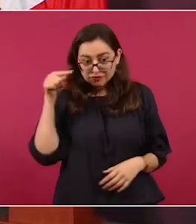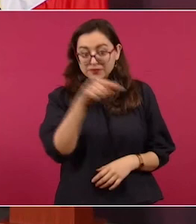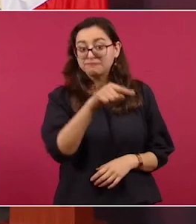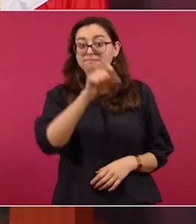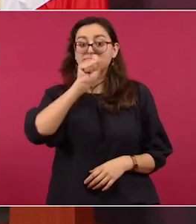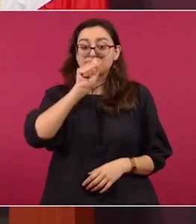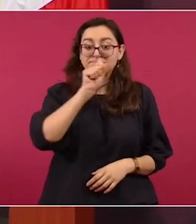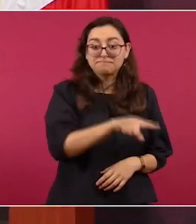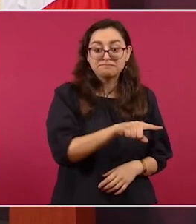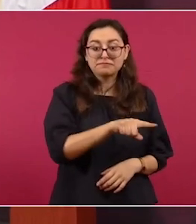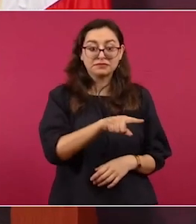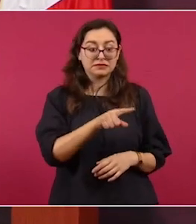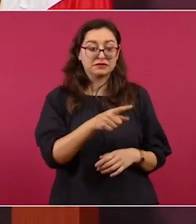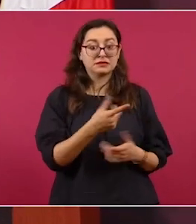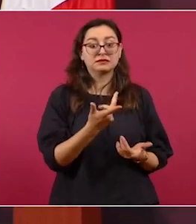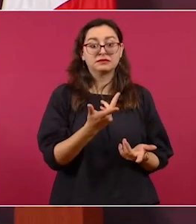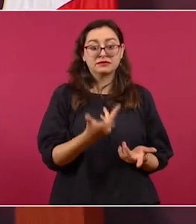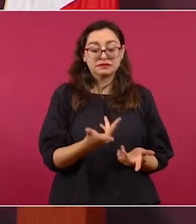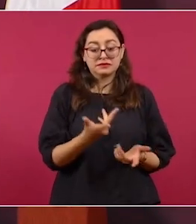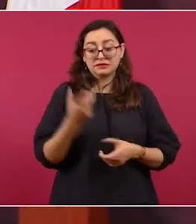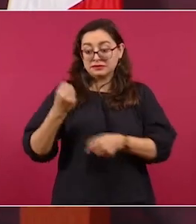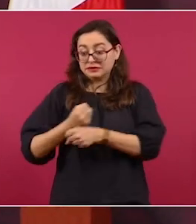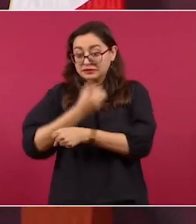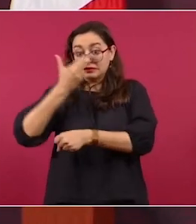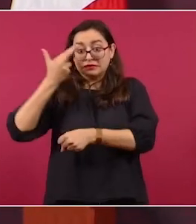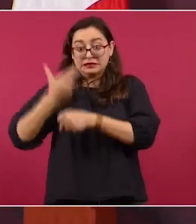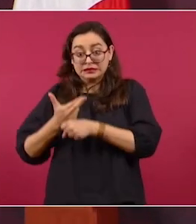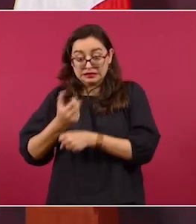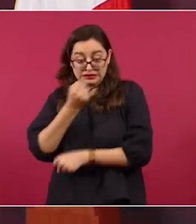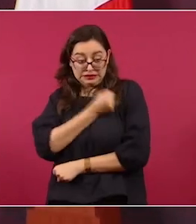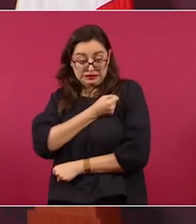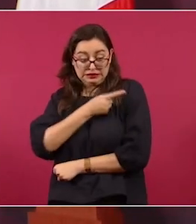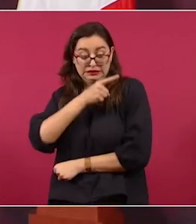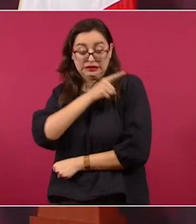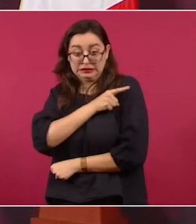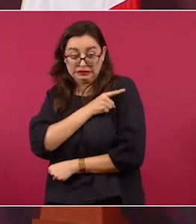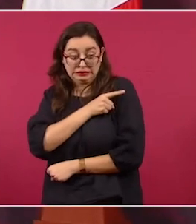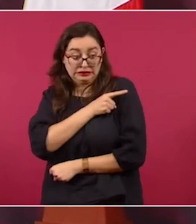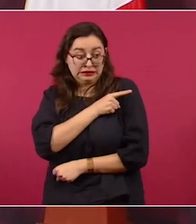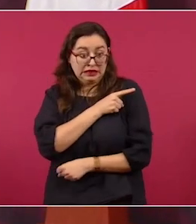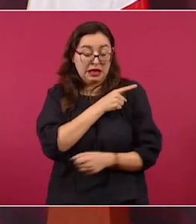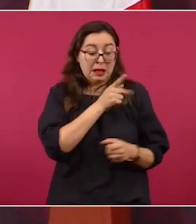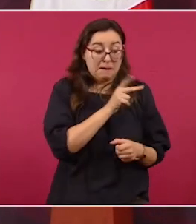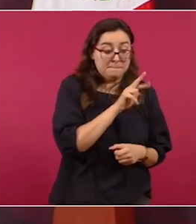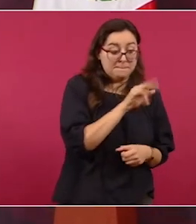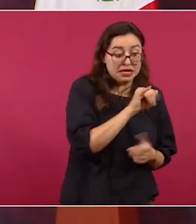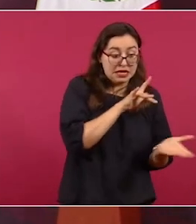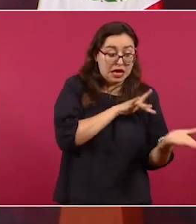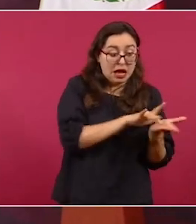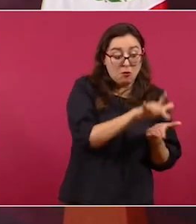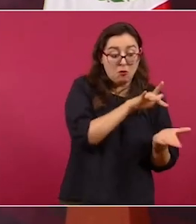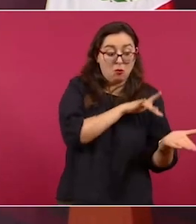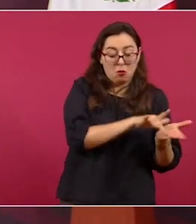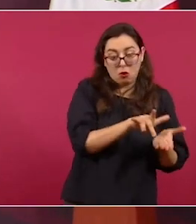de Salud y al mismo tiempo delegado del PRI